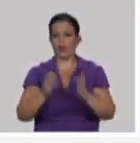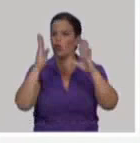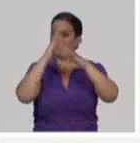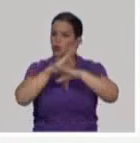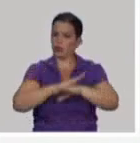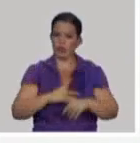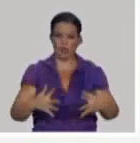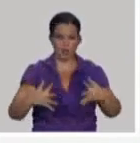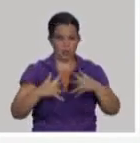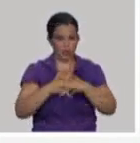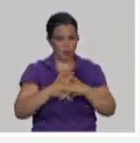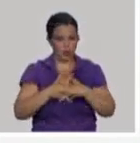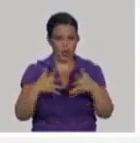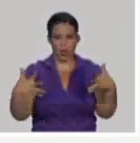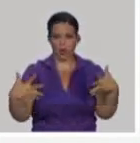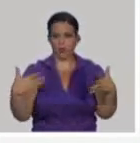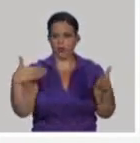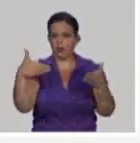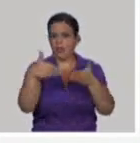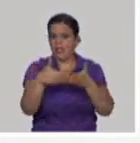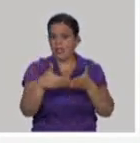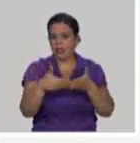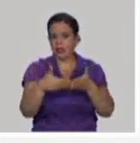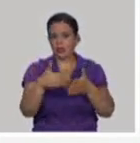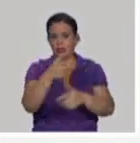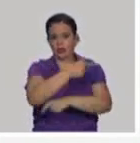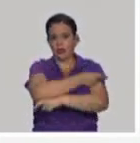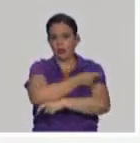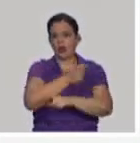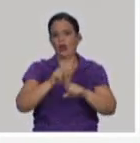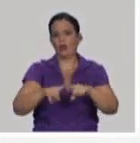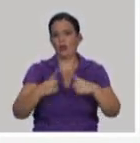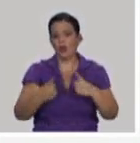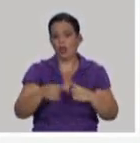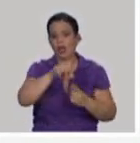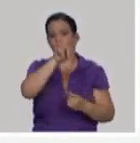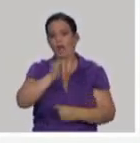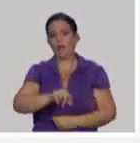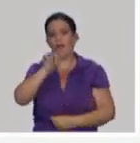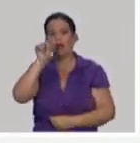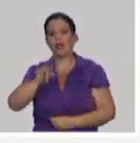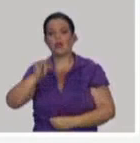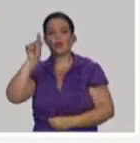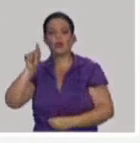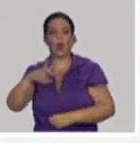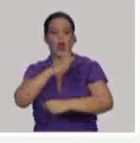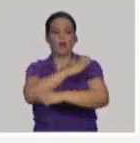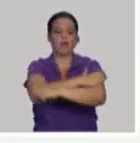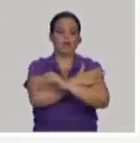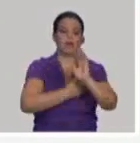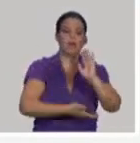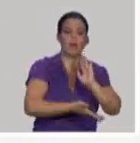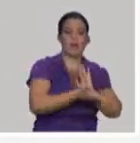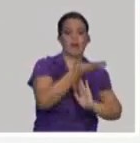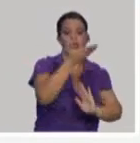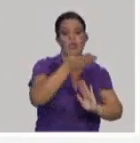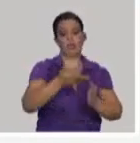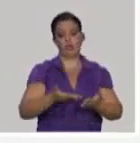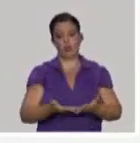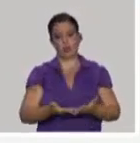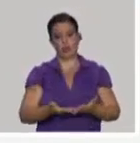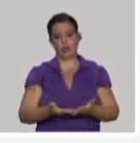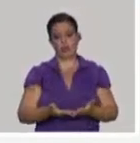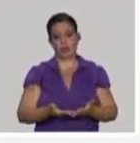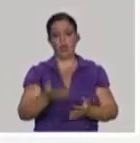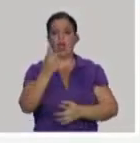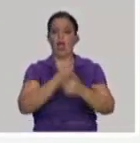el producto en sí, y es la cantidad de sujetos hipertensos que tenemos en esta población. que llegan al vacunatorio hipertenso o